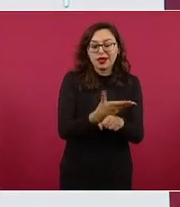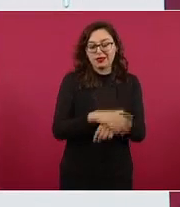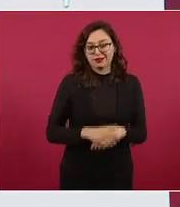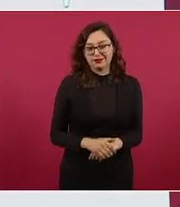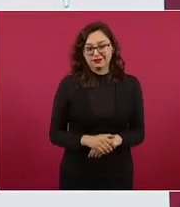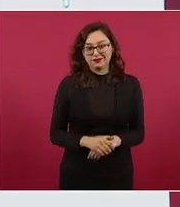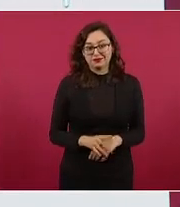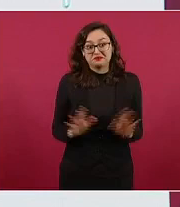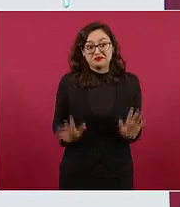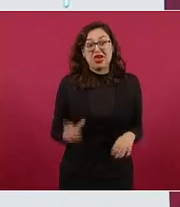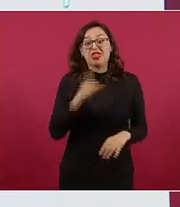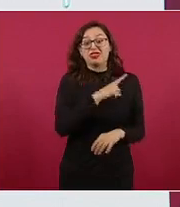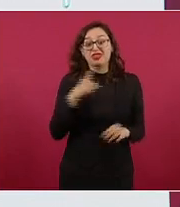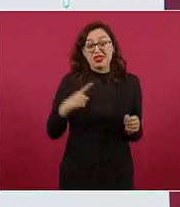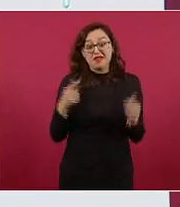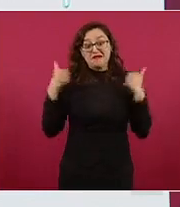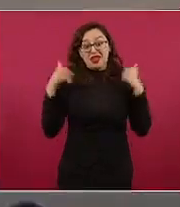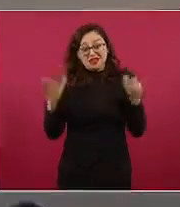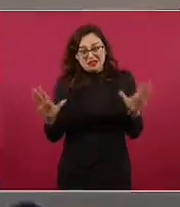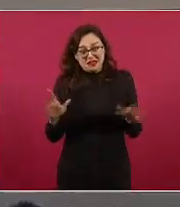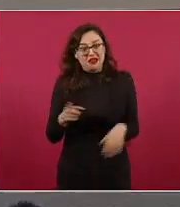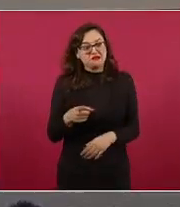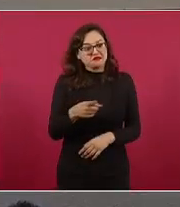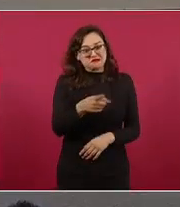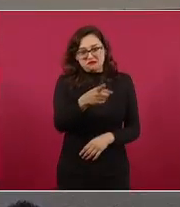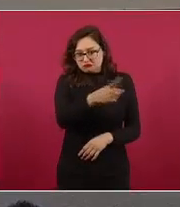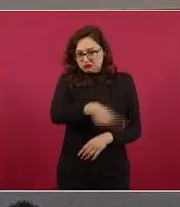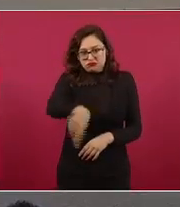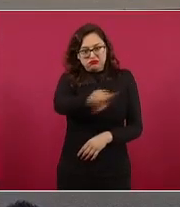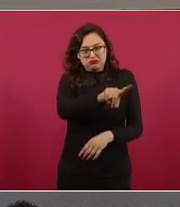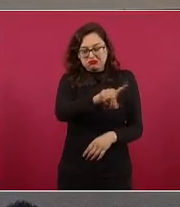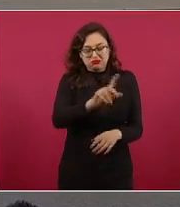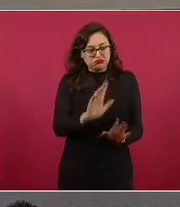son las autoridades locales sin embargo